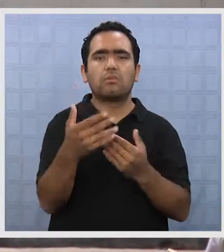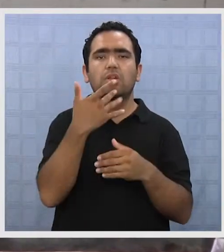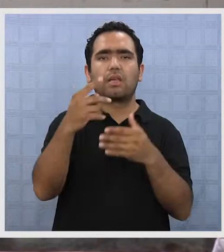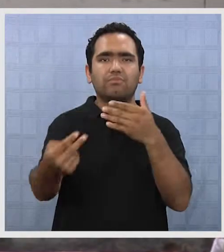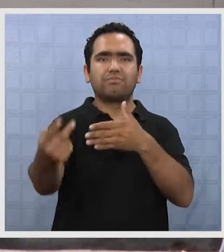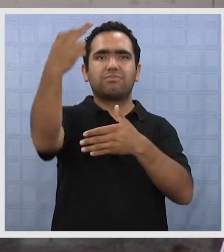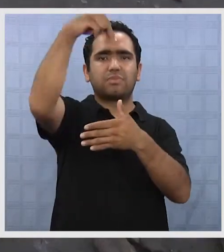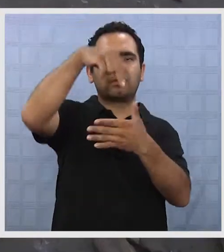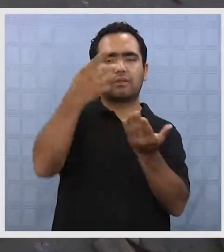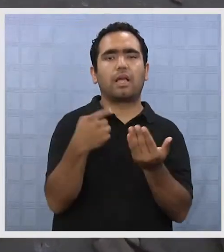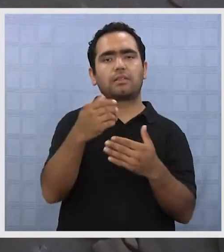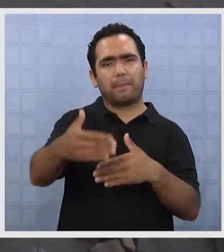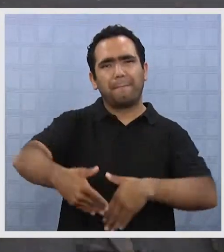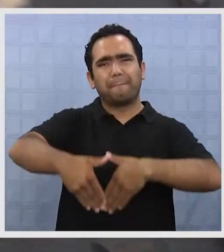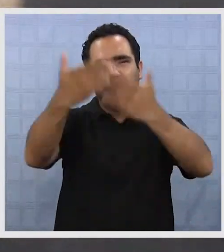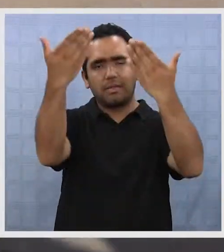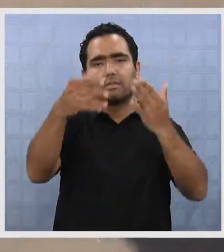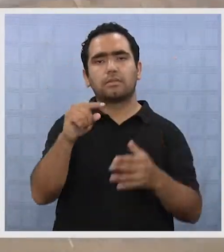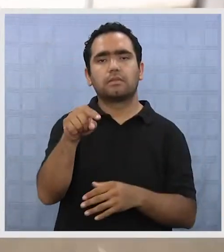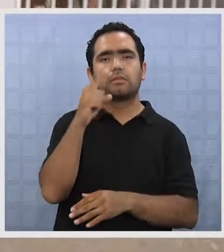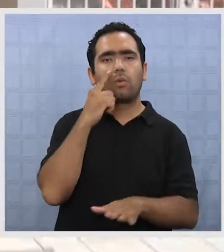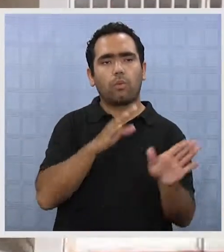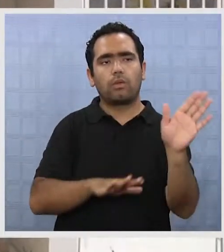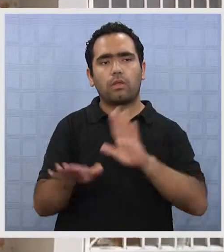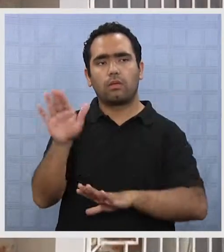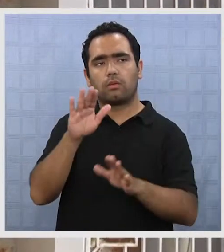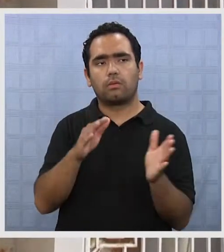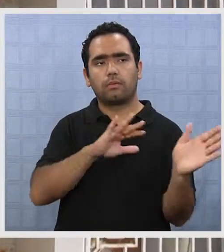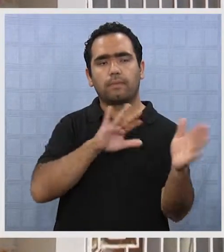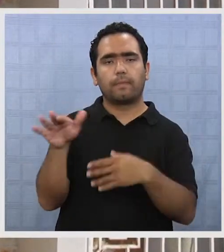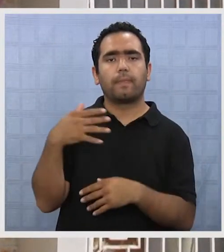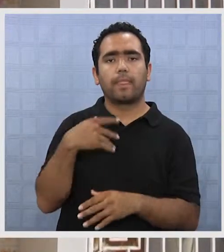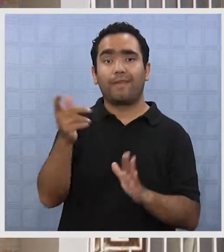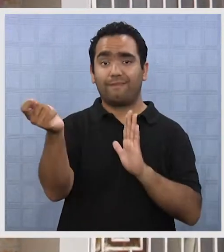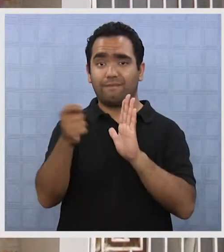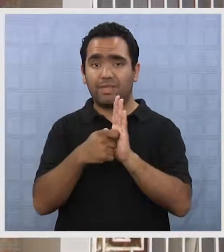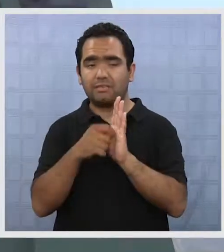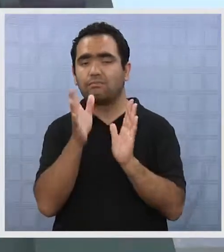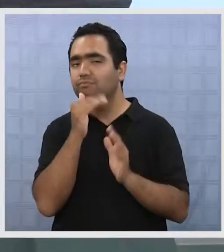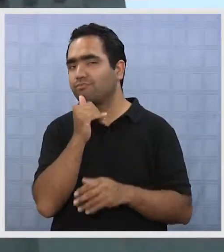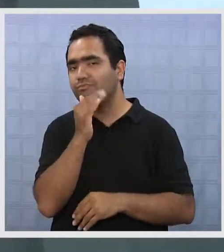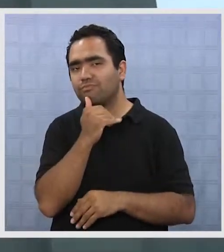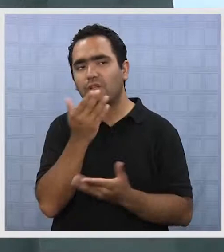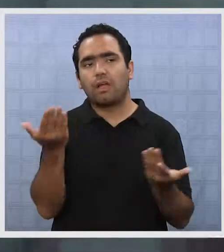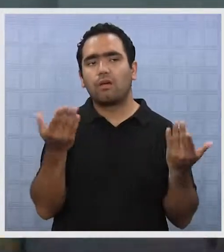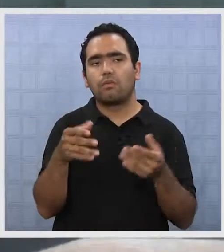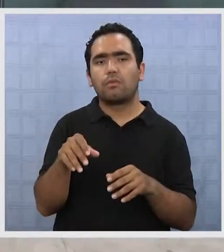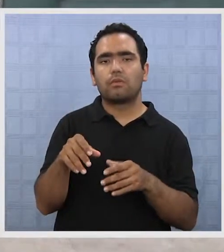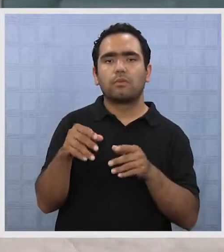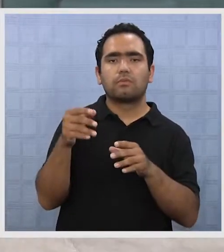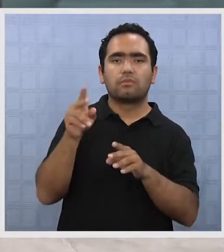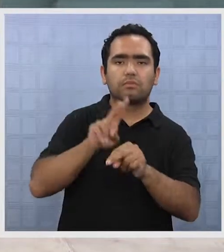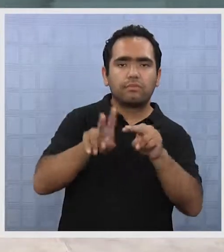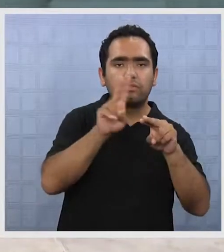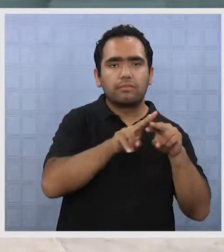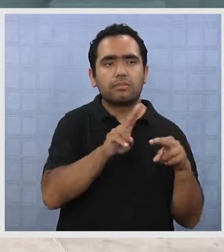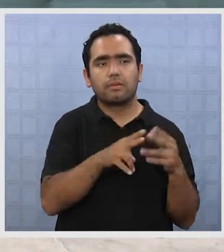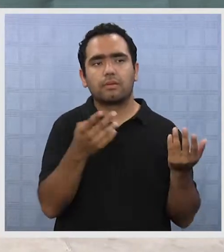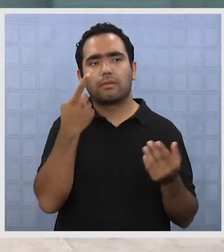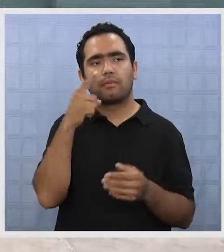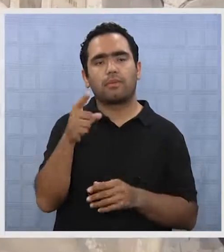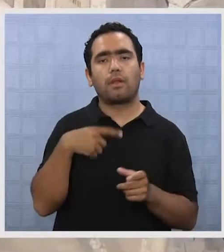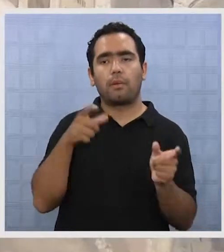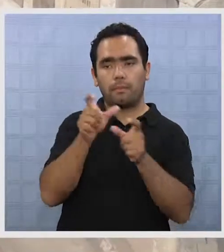ha habido problemas, así que esas son las medidas que se pueden tomar. Por el momento no existe fecha establecida para realizar las mejoras en el Campo Santo,